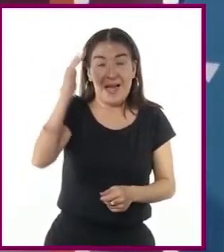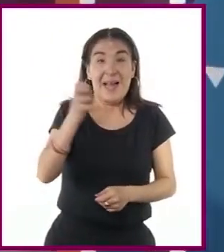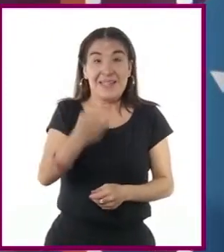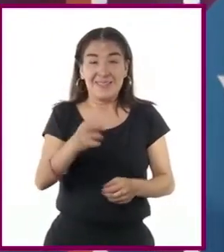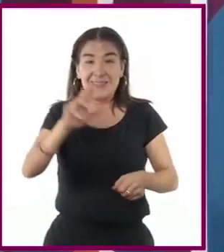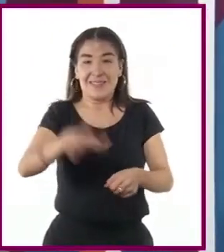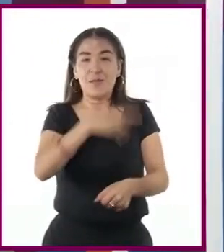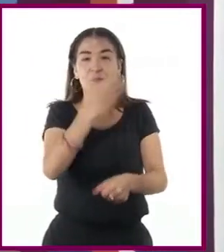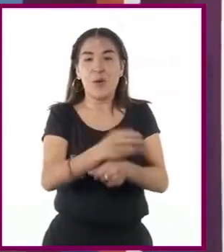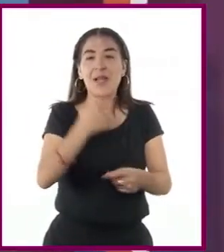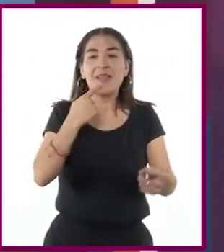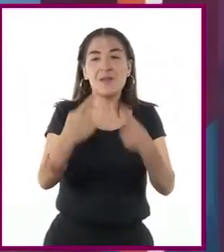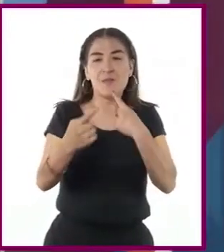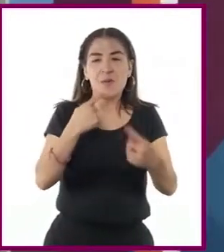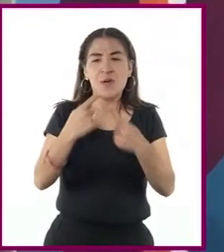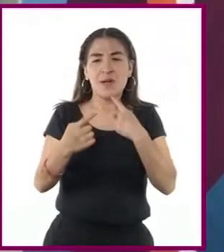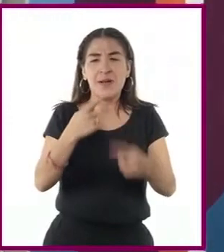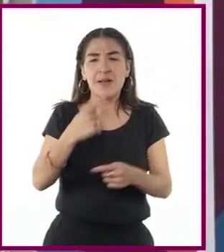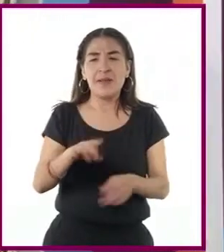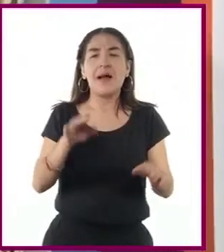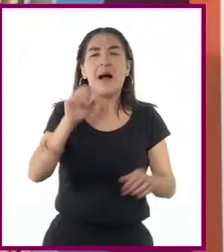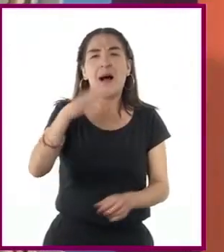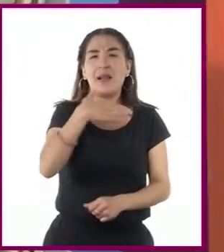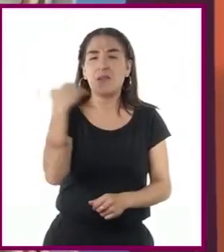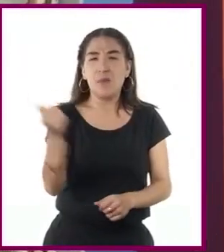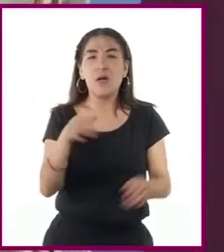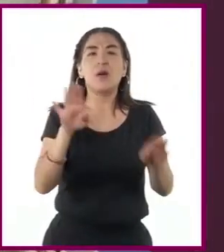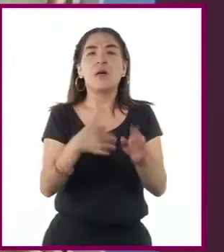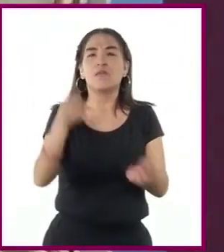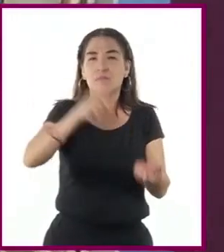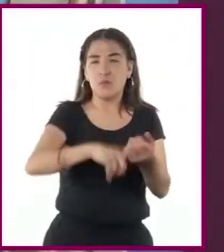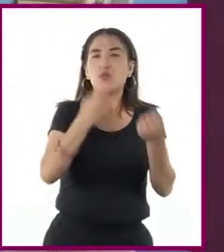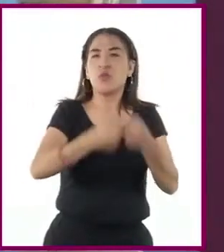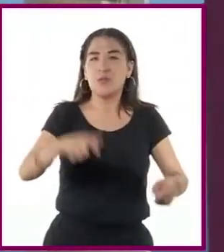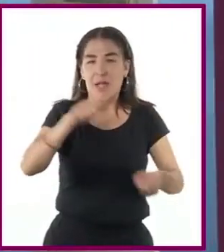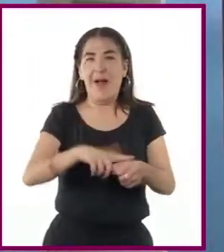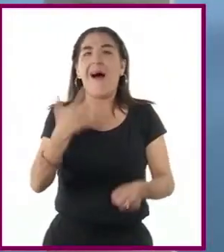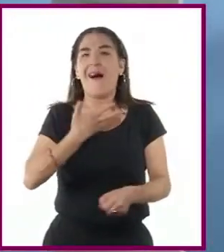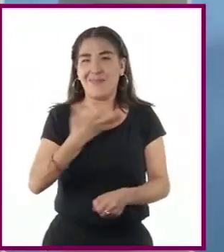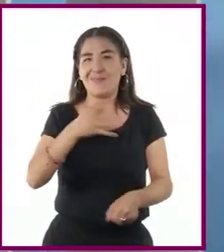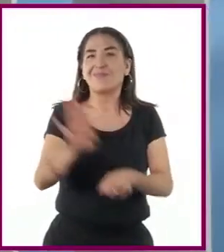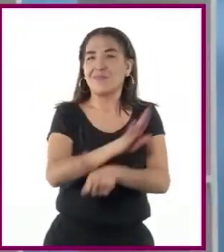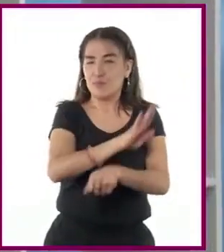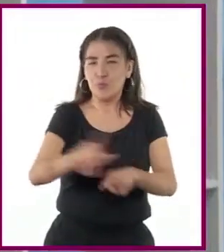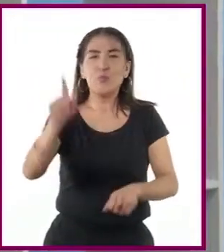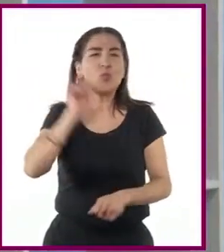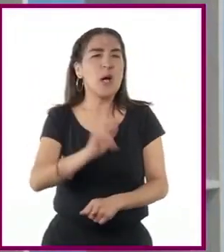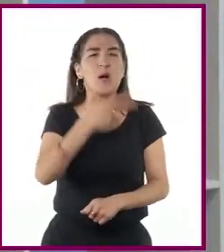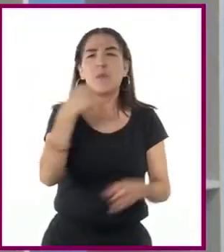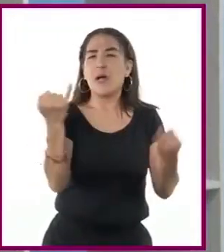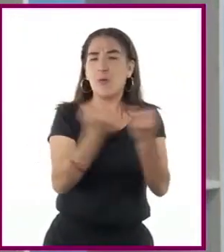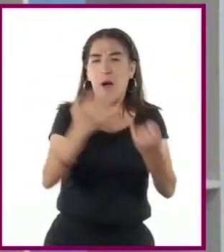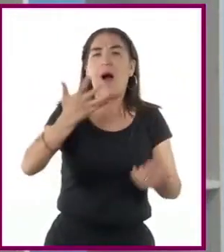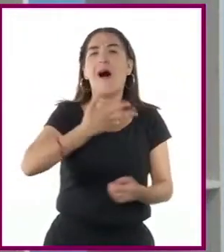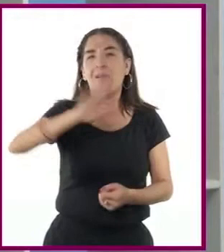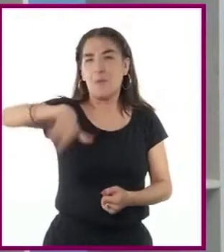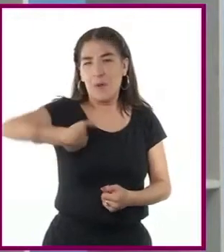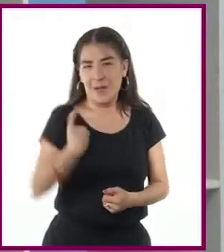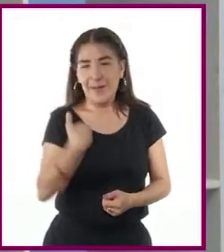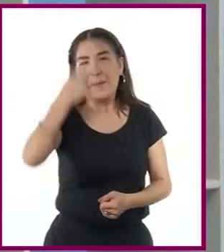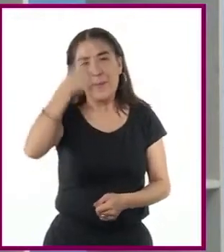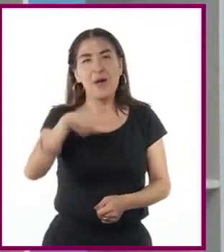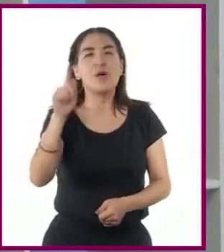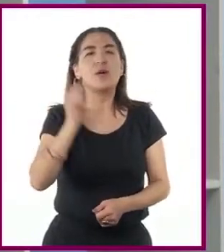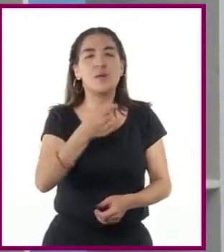en la República Democrática Alemana o Alemania Socialista, había ventajas. Hombres y mujeres cobraban lo mismo, había guarderías, se podía